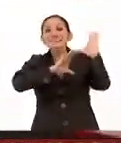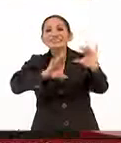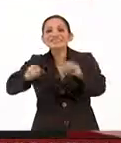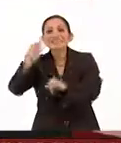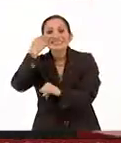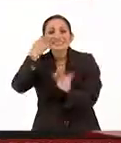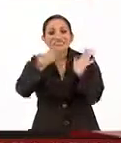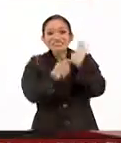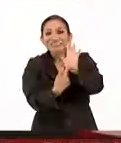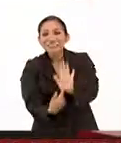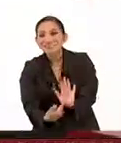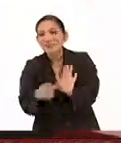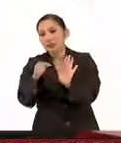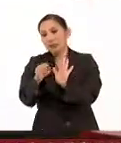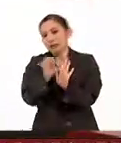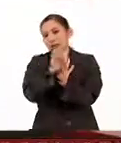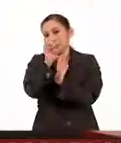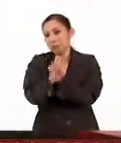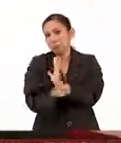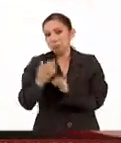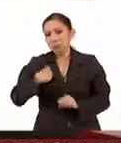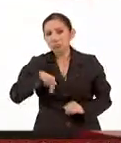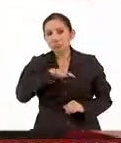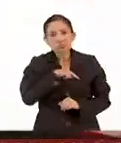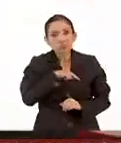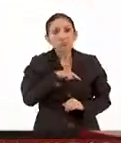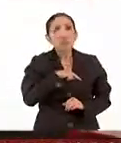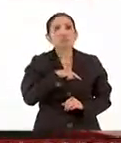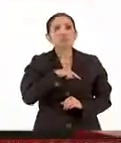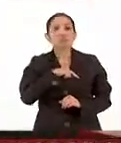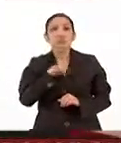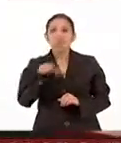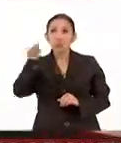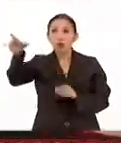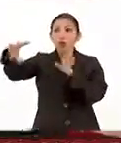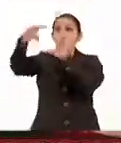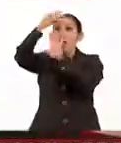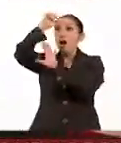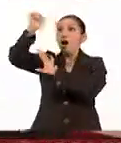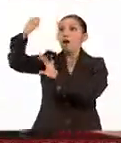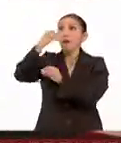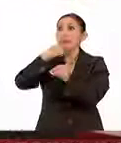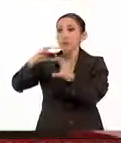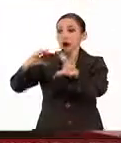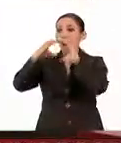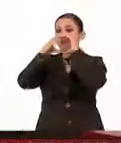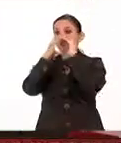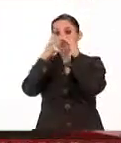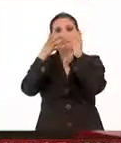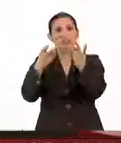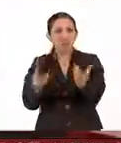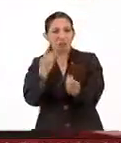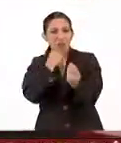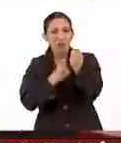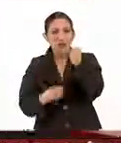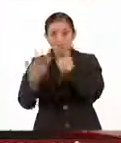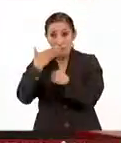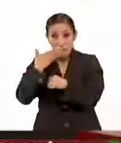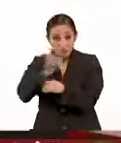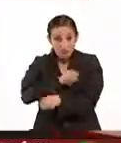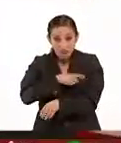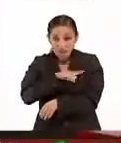el hecho de que nosotros estemos quizás copiando algunos patrones que no del todo sean los más